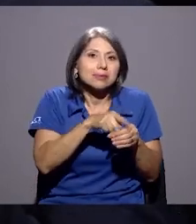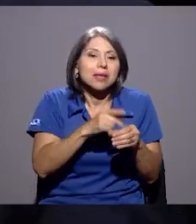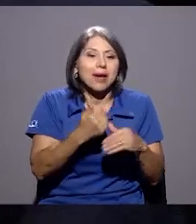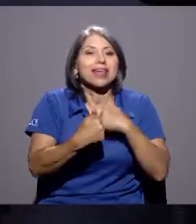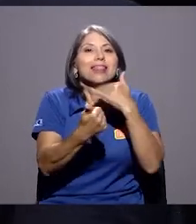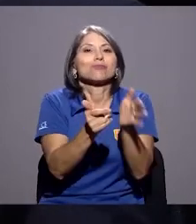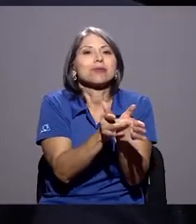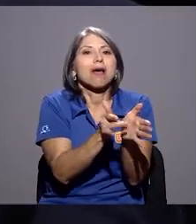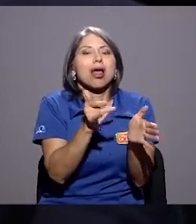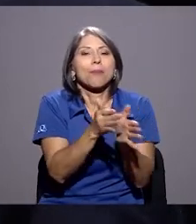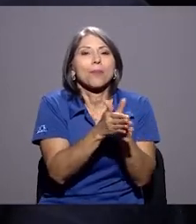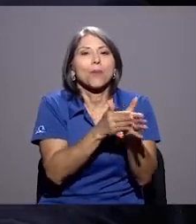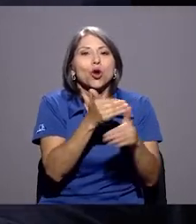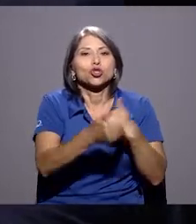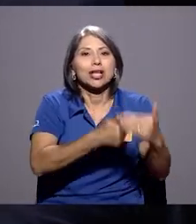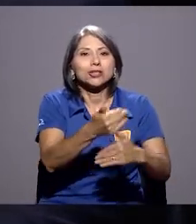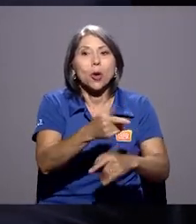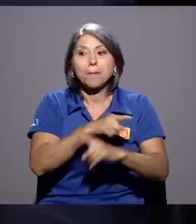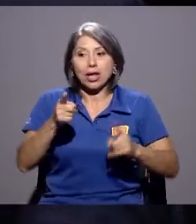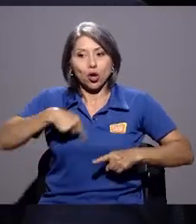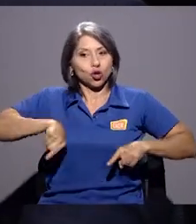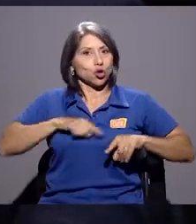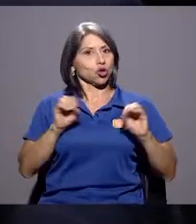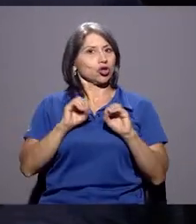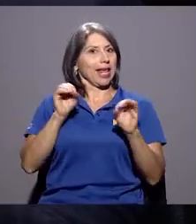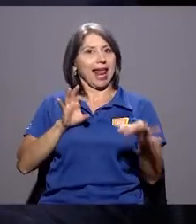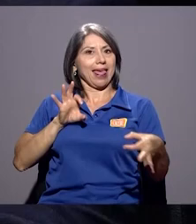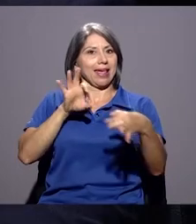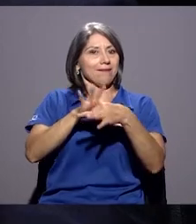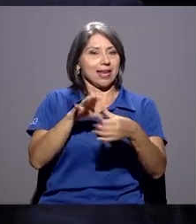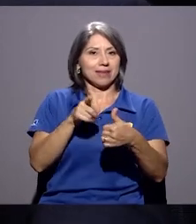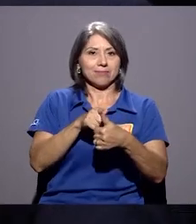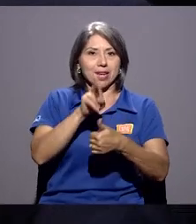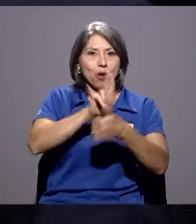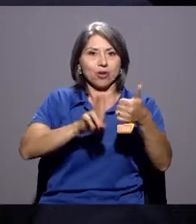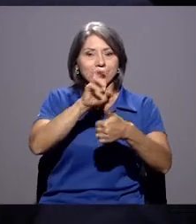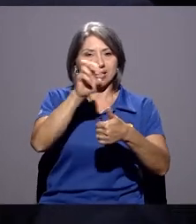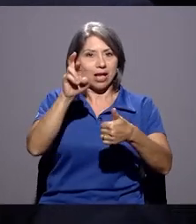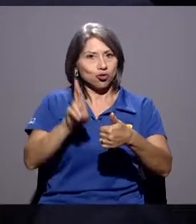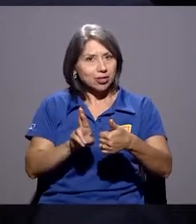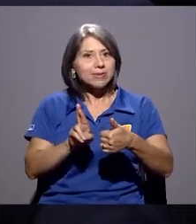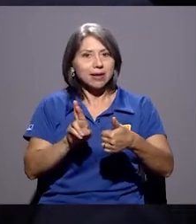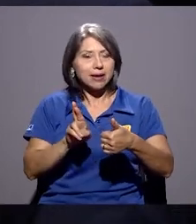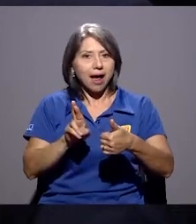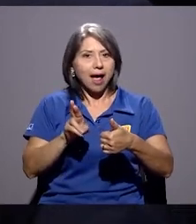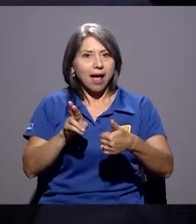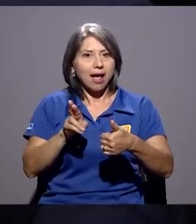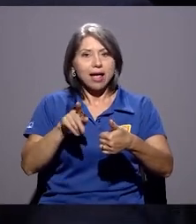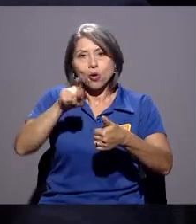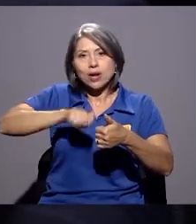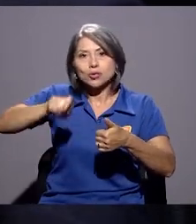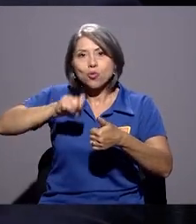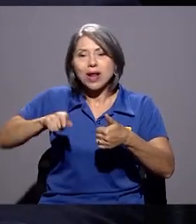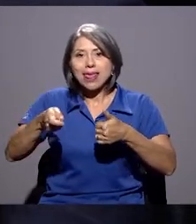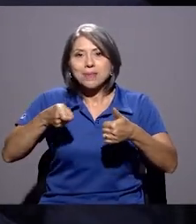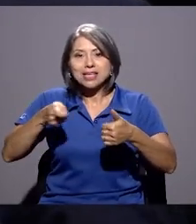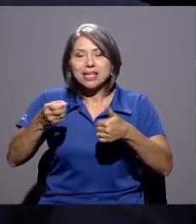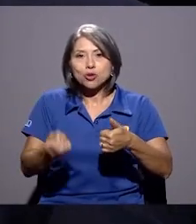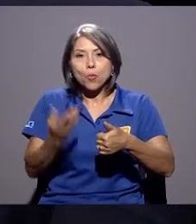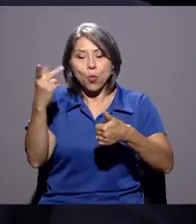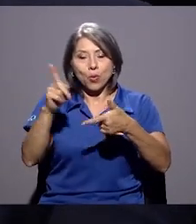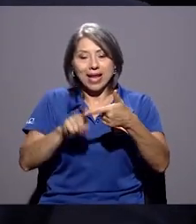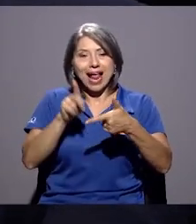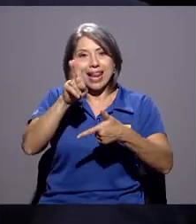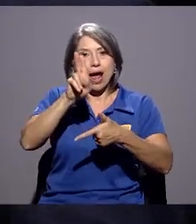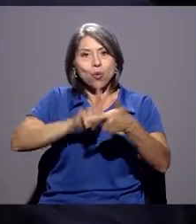y los que no tenemos nada que ver, la Universidad de Costa Rica, en la parte de la Escuela de Administración Pública, la